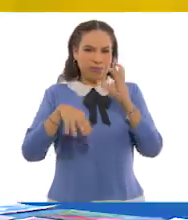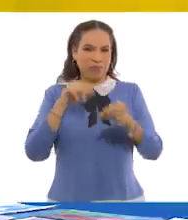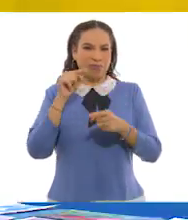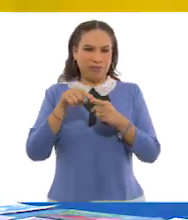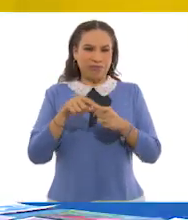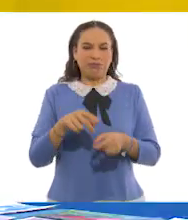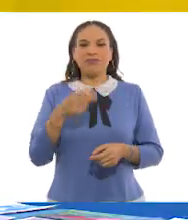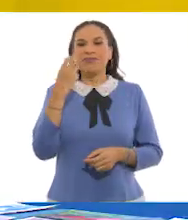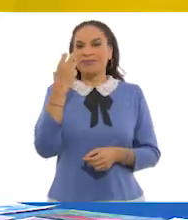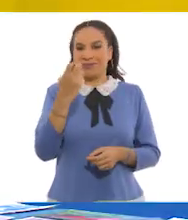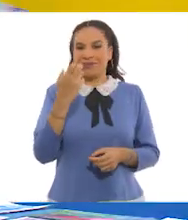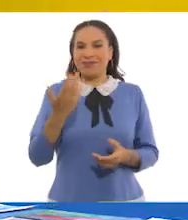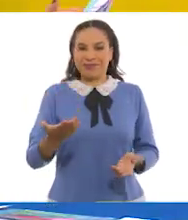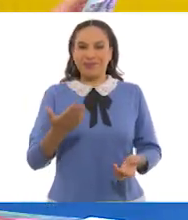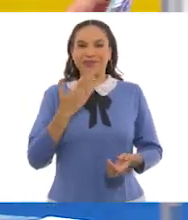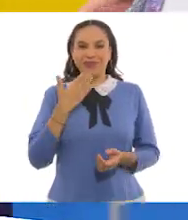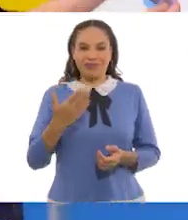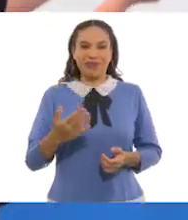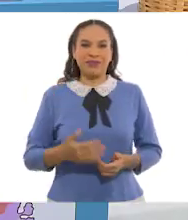Correcto.